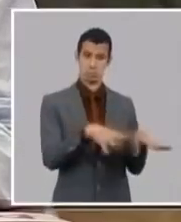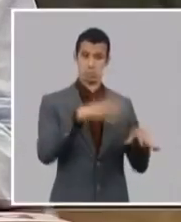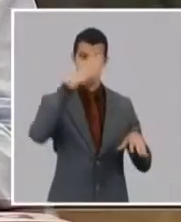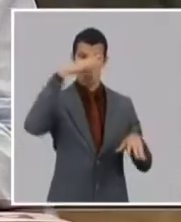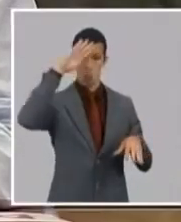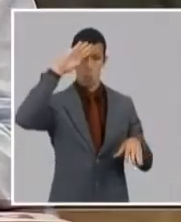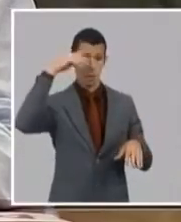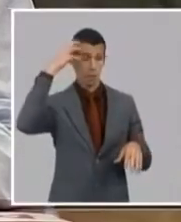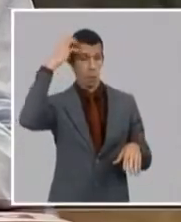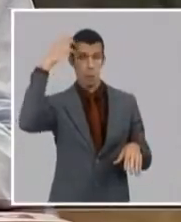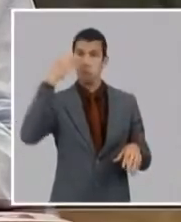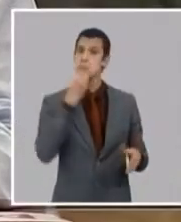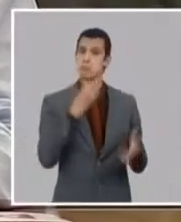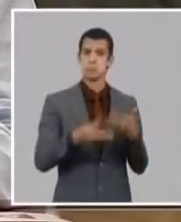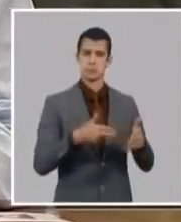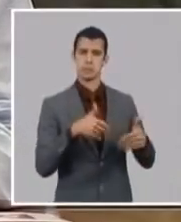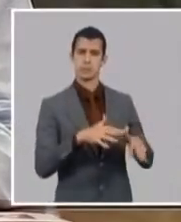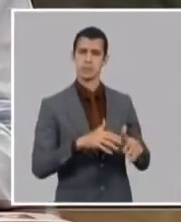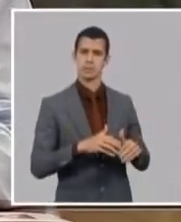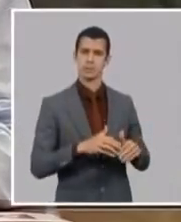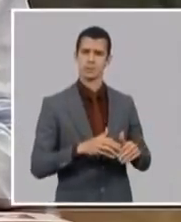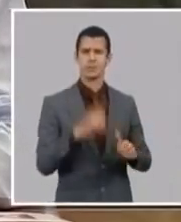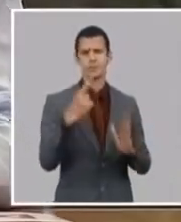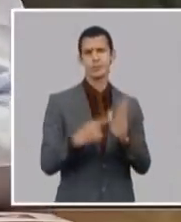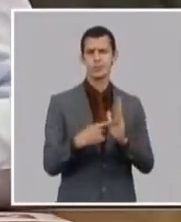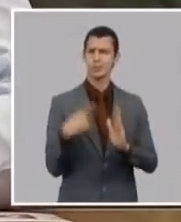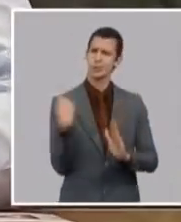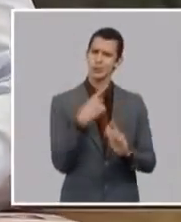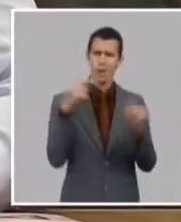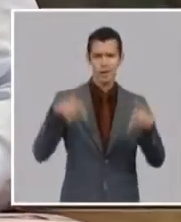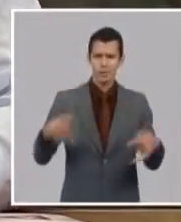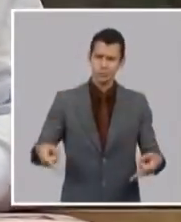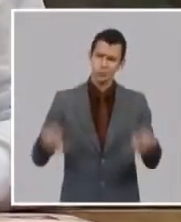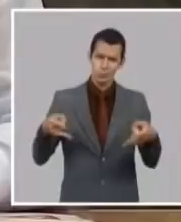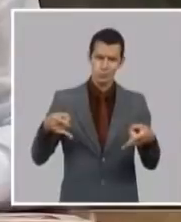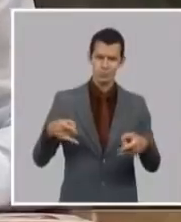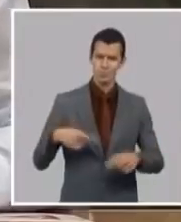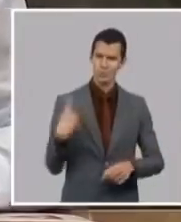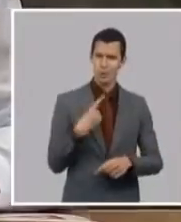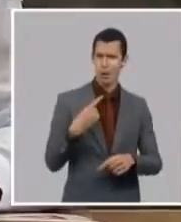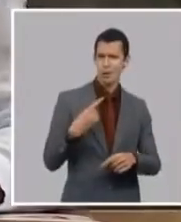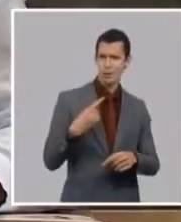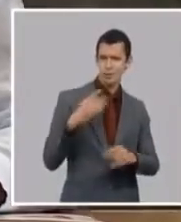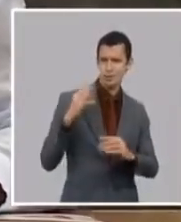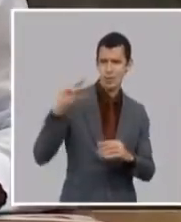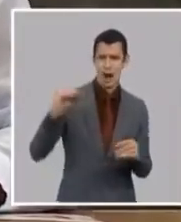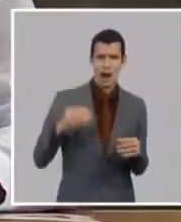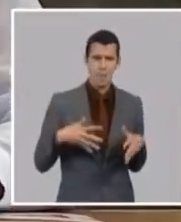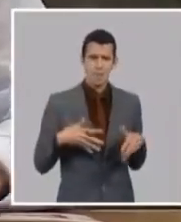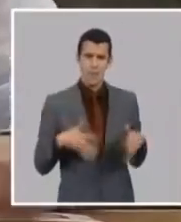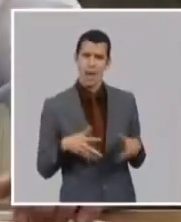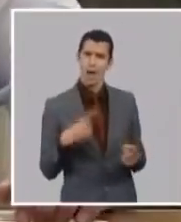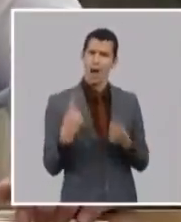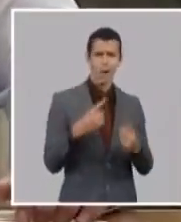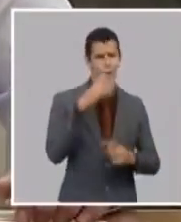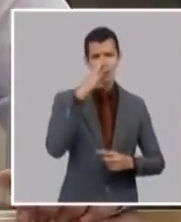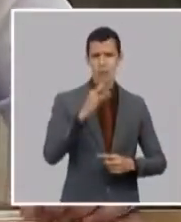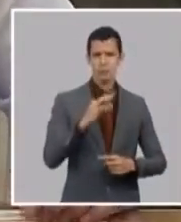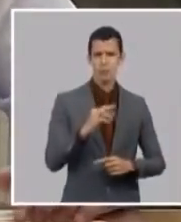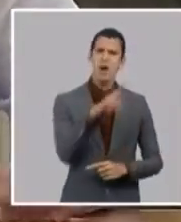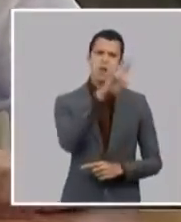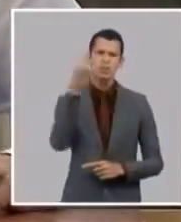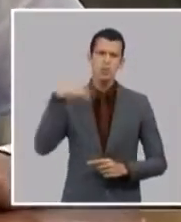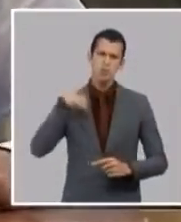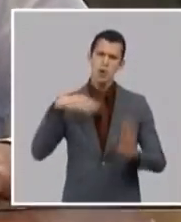no hace mucho de que aquí hasta nuestras últimas consecuencias y yo si soy de los que está convencido de que por esta revolución damos la vida por el